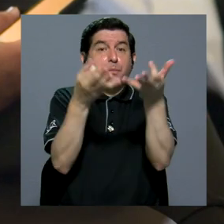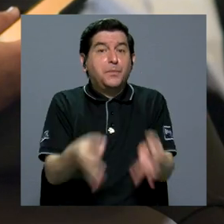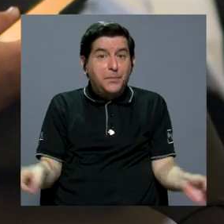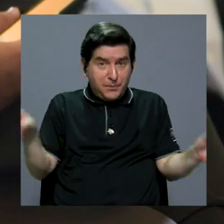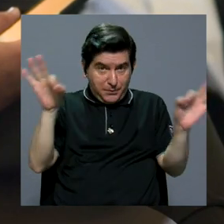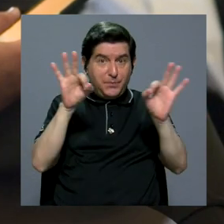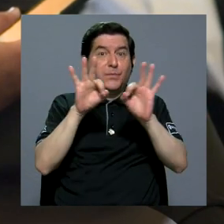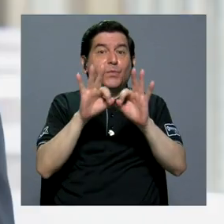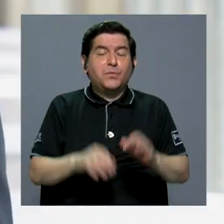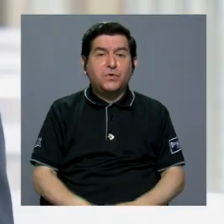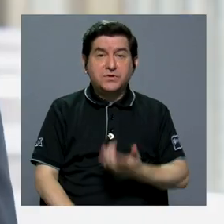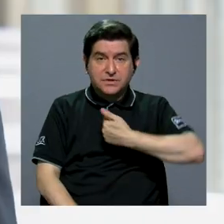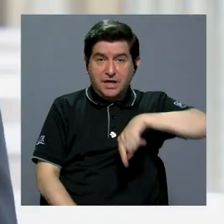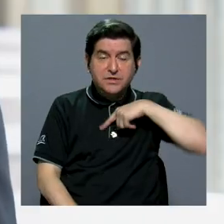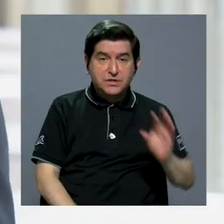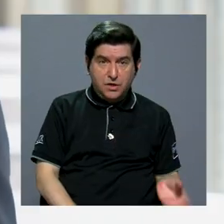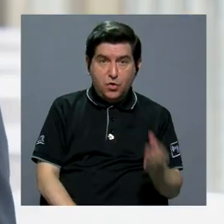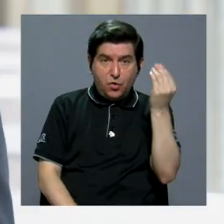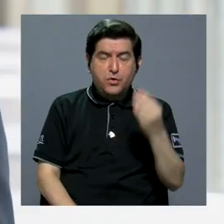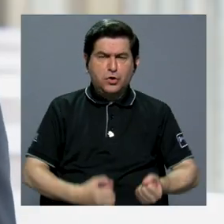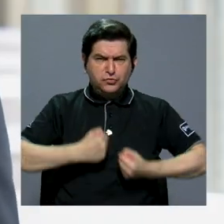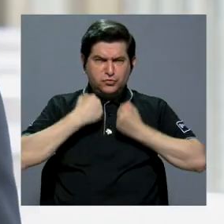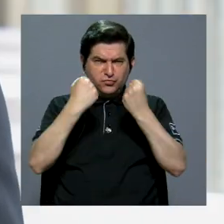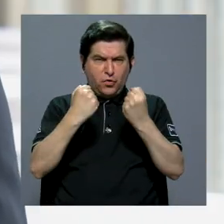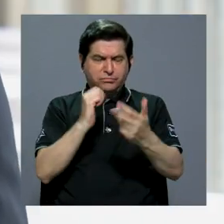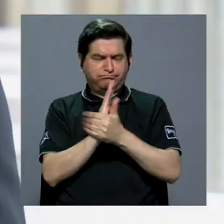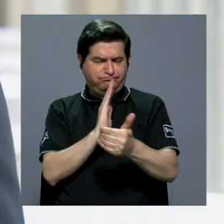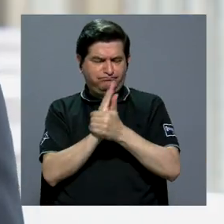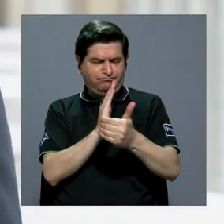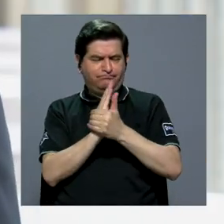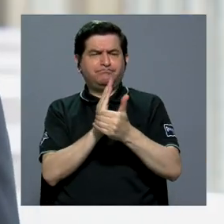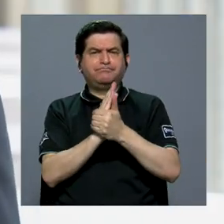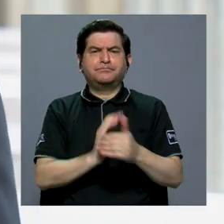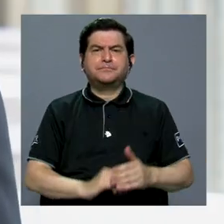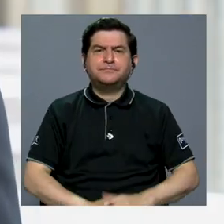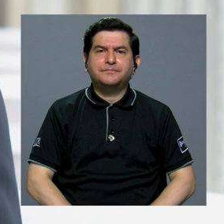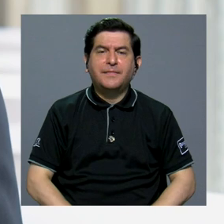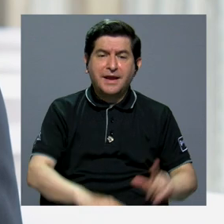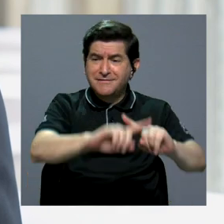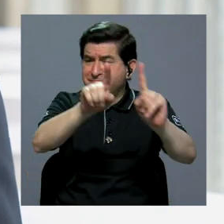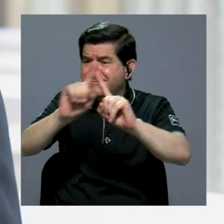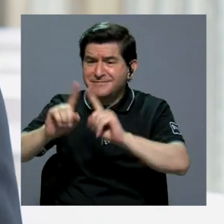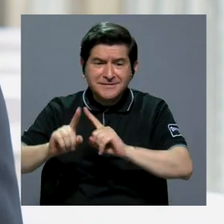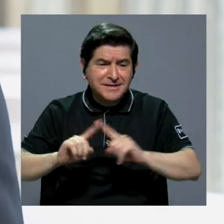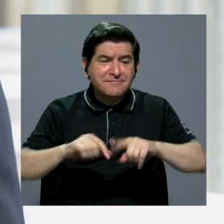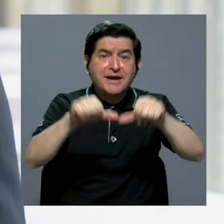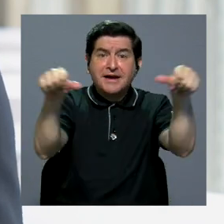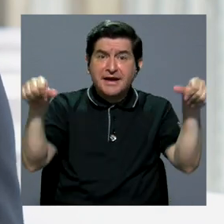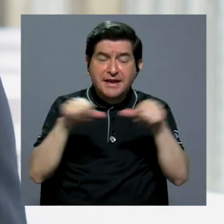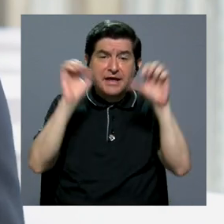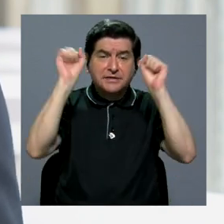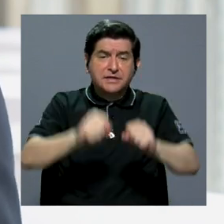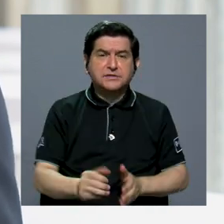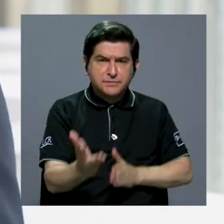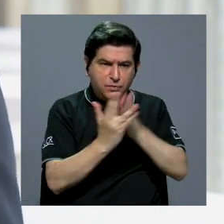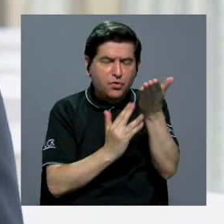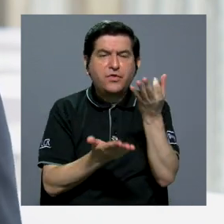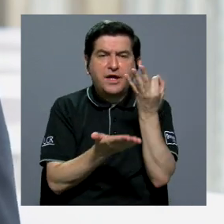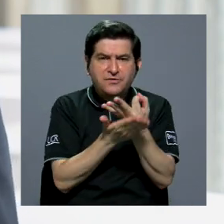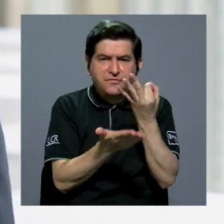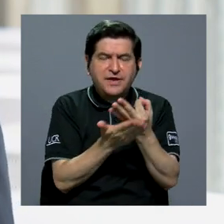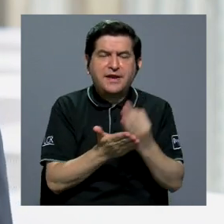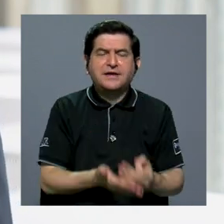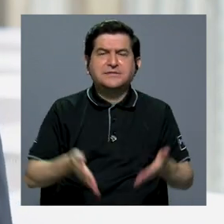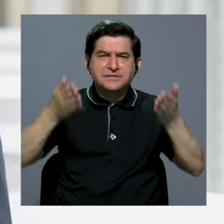importante de nosotros como jóvenes poder fortalecer nuestras capacidades en diferentes áreas para poder acceder a financiamiento